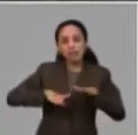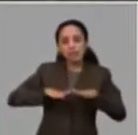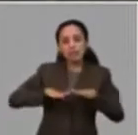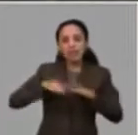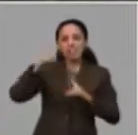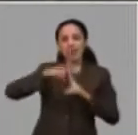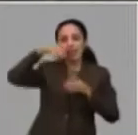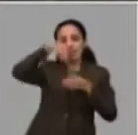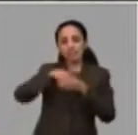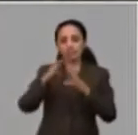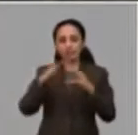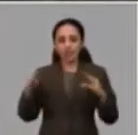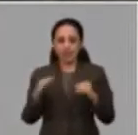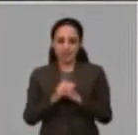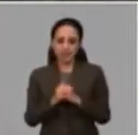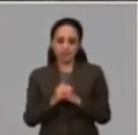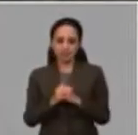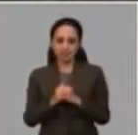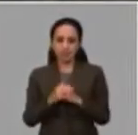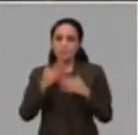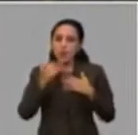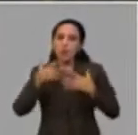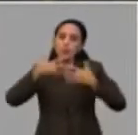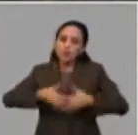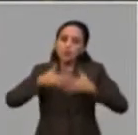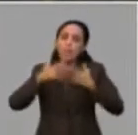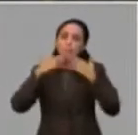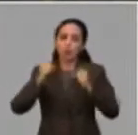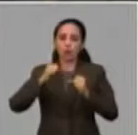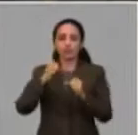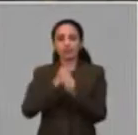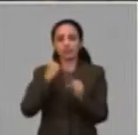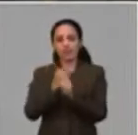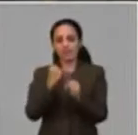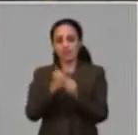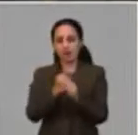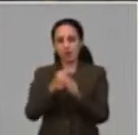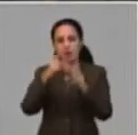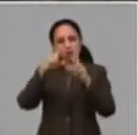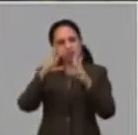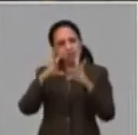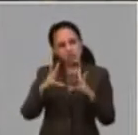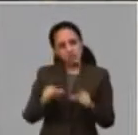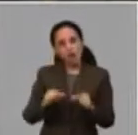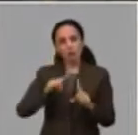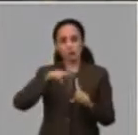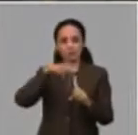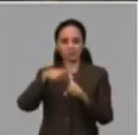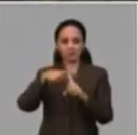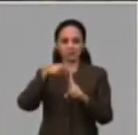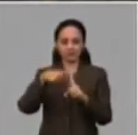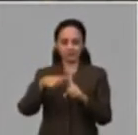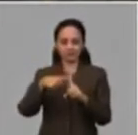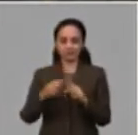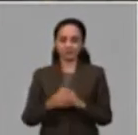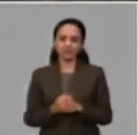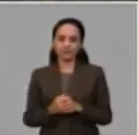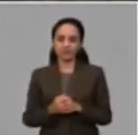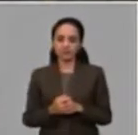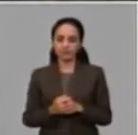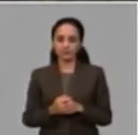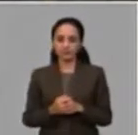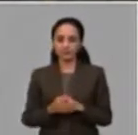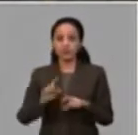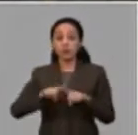realice el trabajo sea mucho más productivo y tenga mejores resultados. Y por tanto,